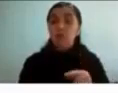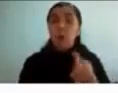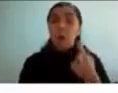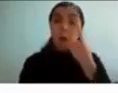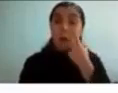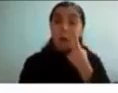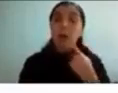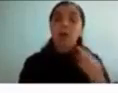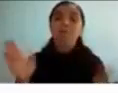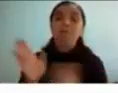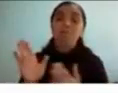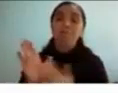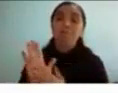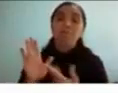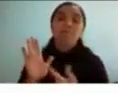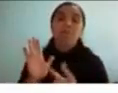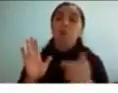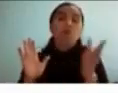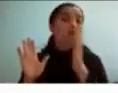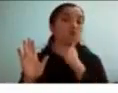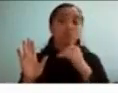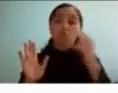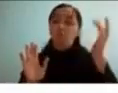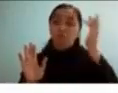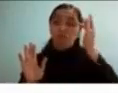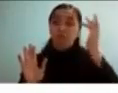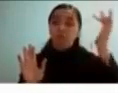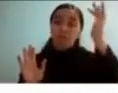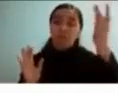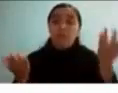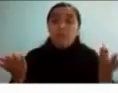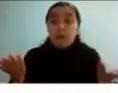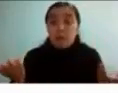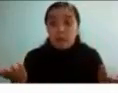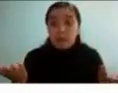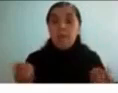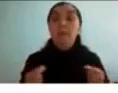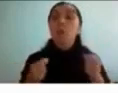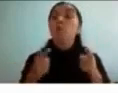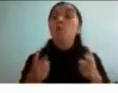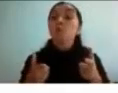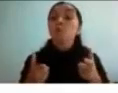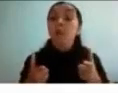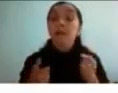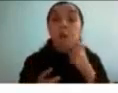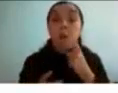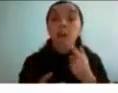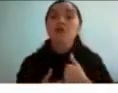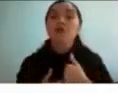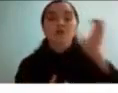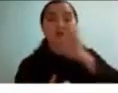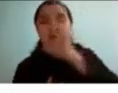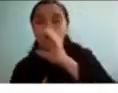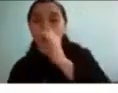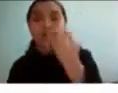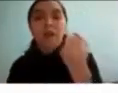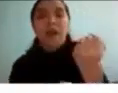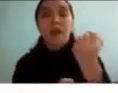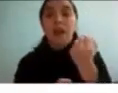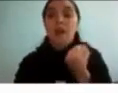de que en verdad no lo soy y la suerte que tuve es que busqué ayuda ese año